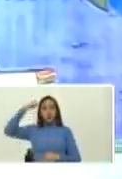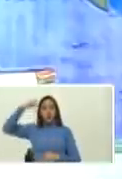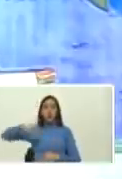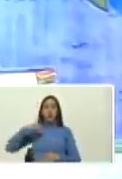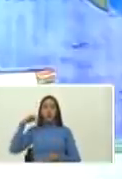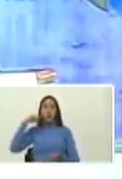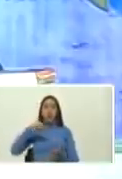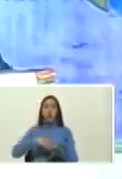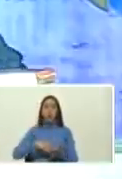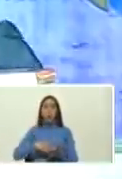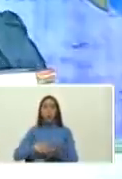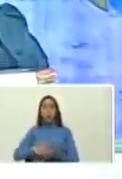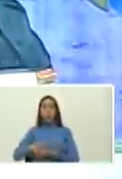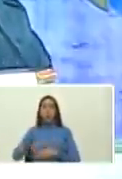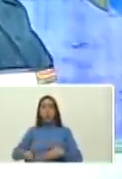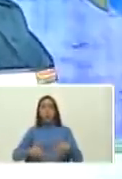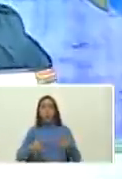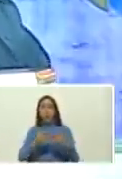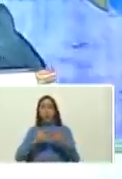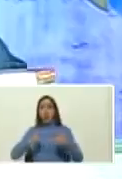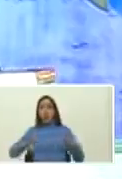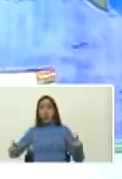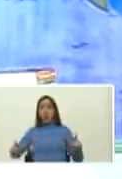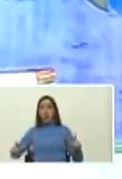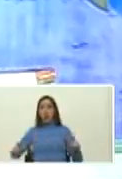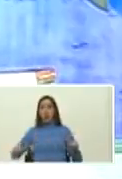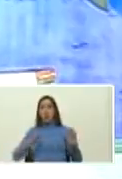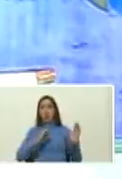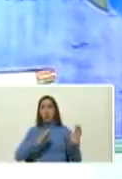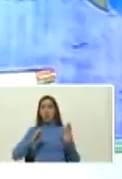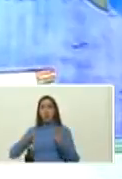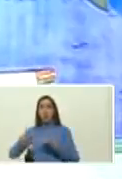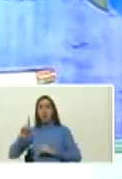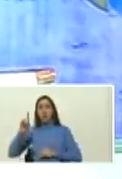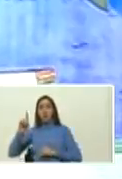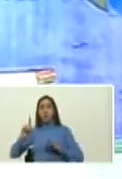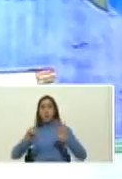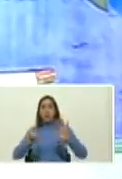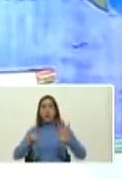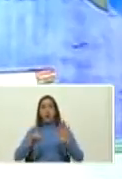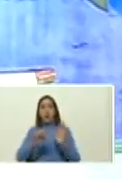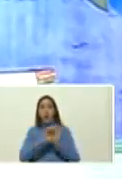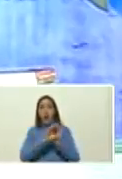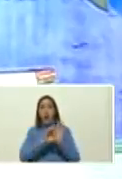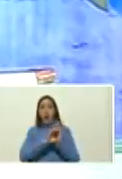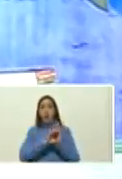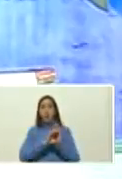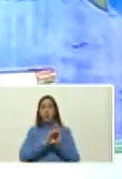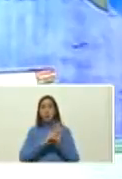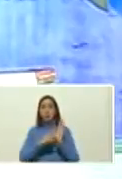Caminos de Libertad y sus primeros seis capítulos Carabobo Caminos de Libertad